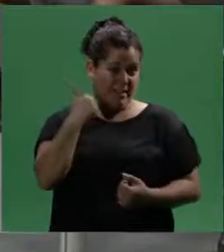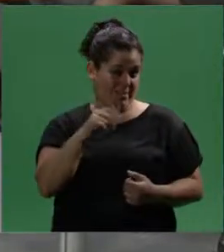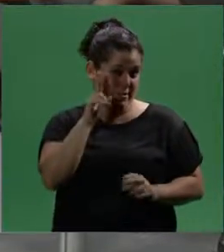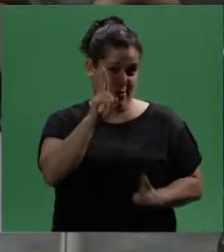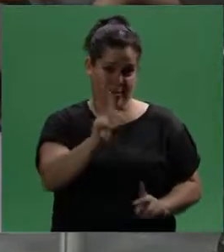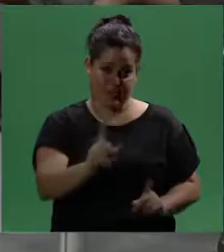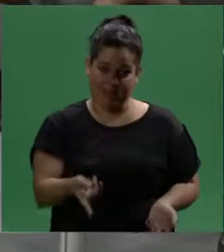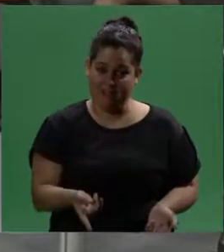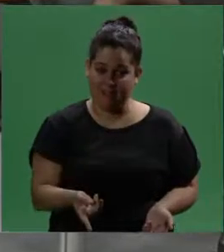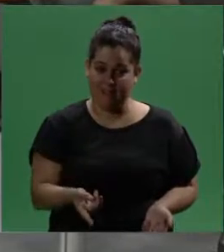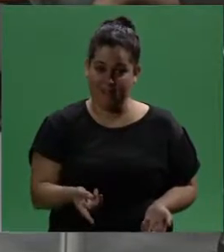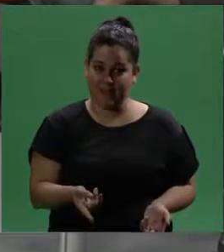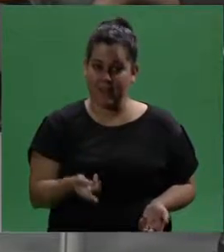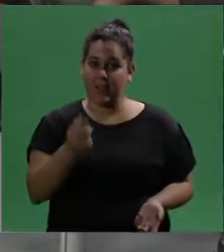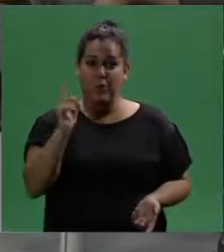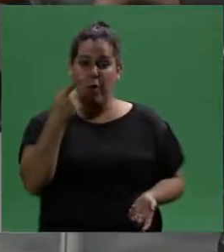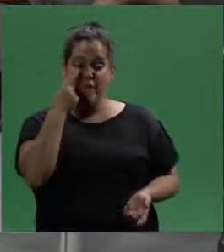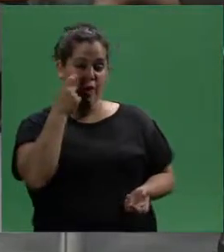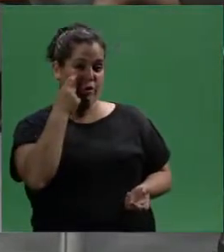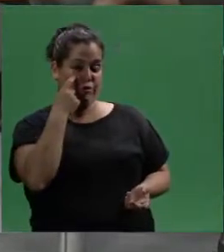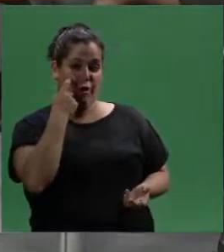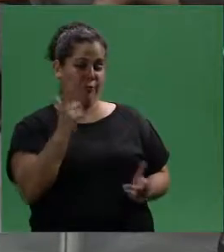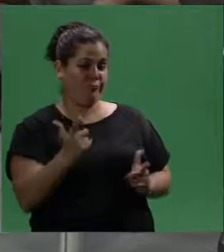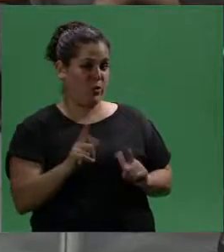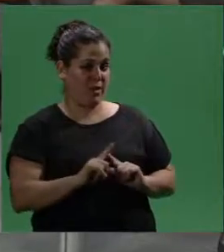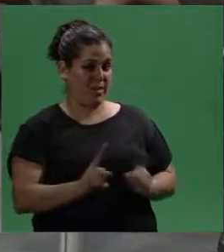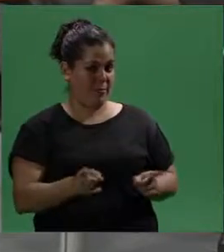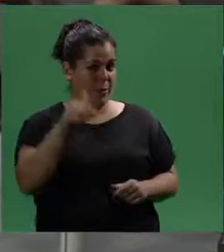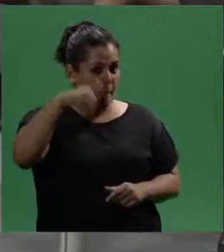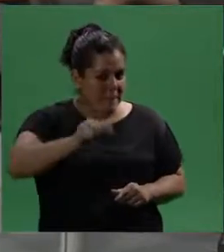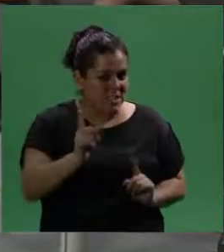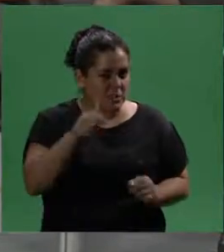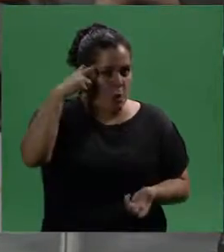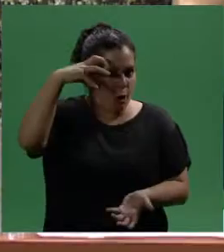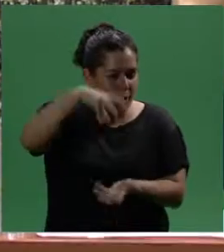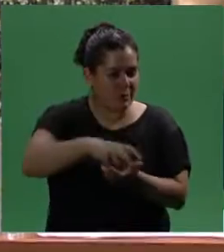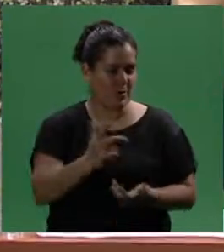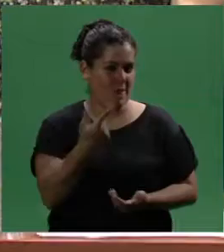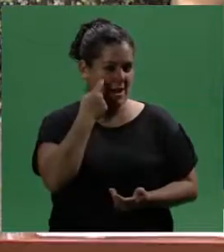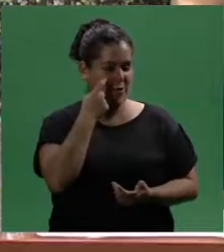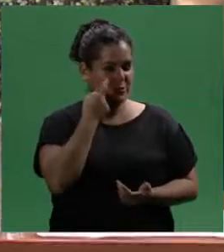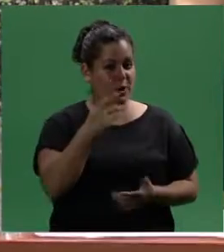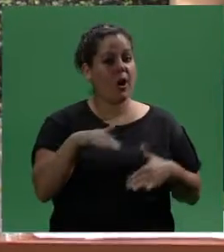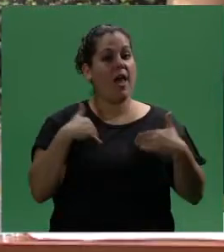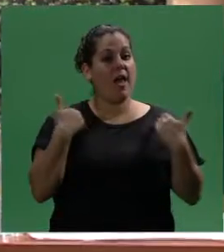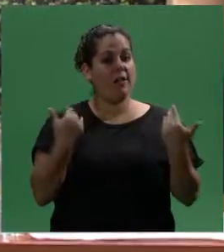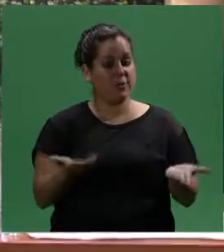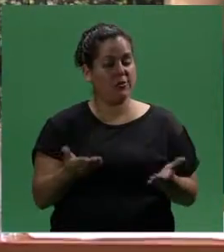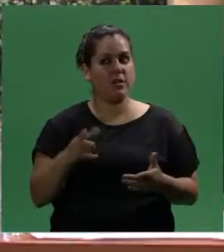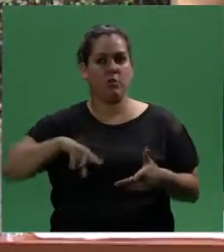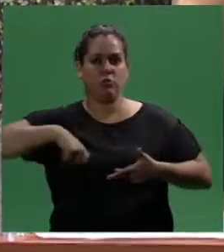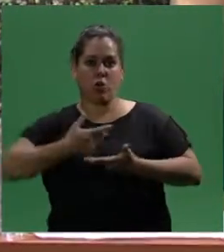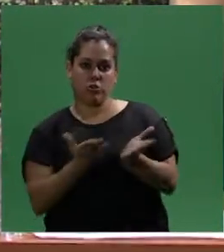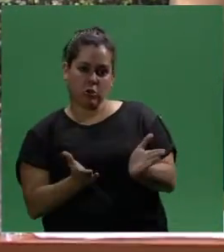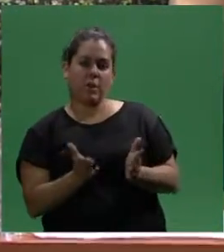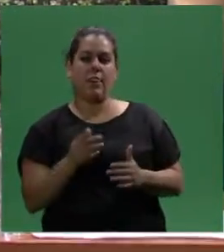no se respetaba. Y tampoco había un ente contralor en esta casa que lo controlara. Entonces, desde